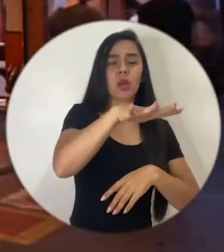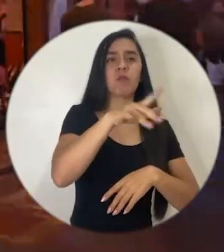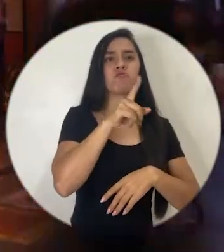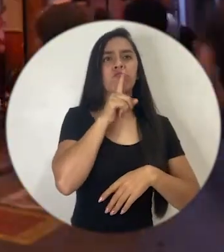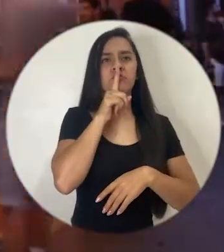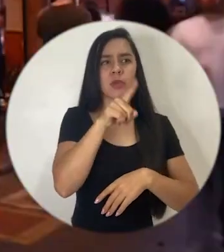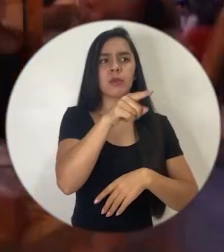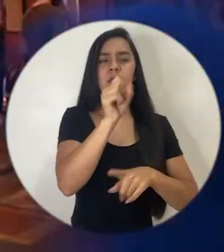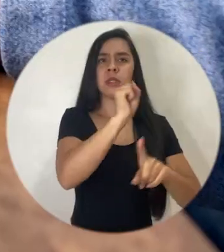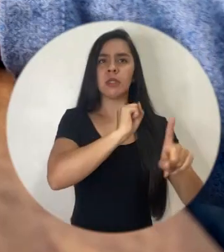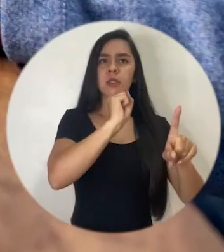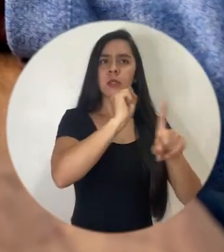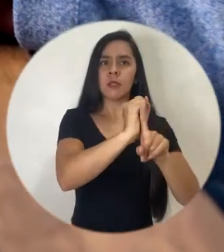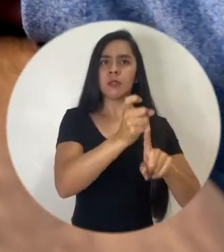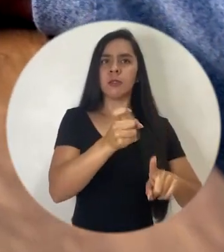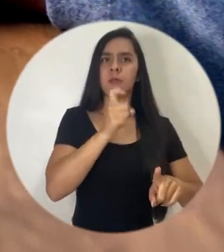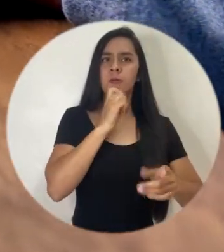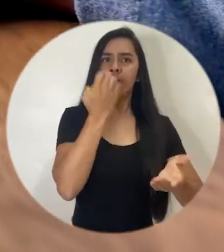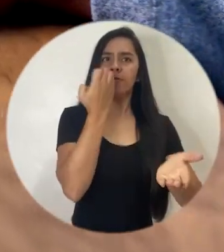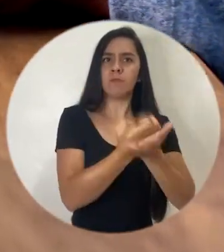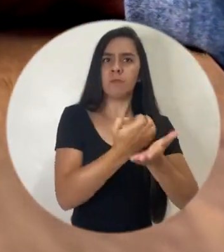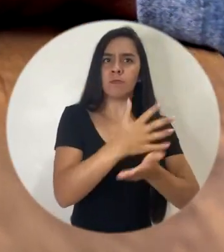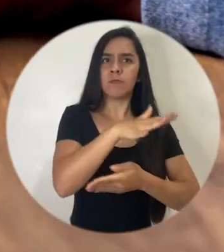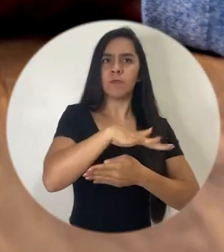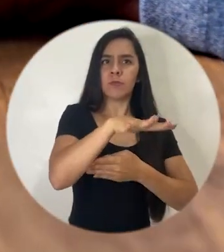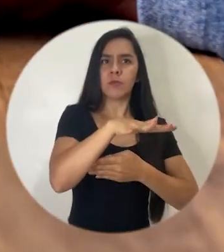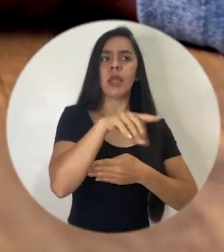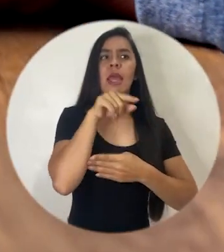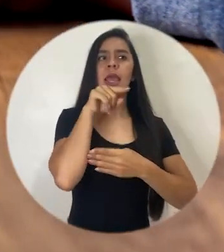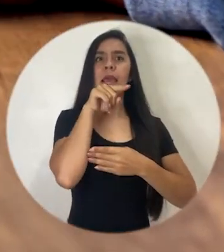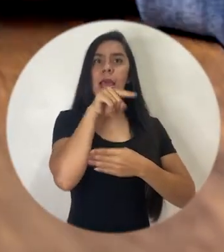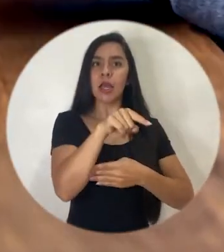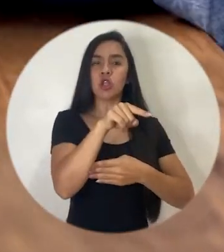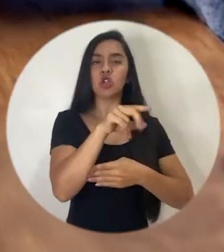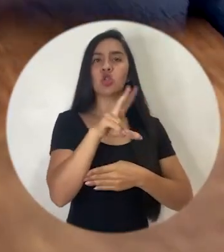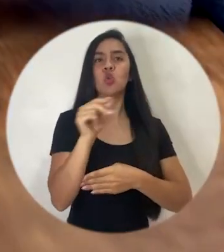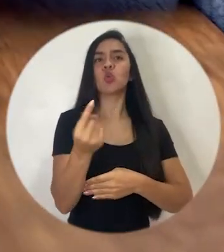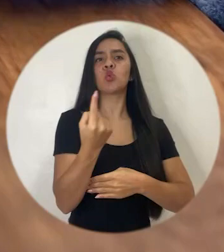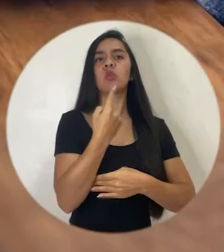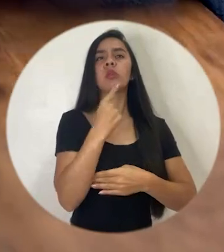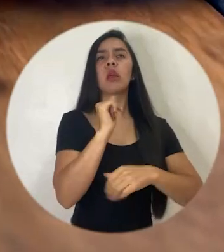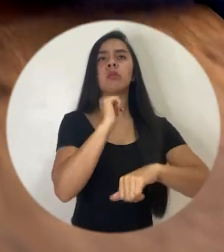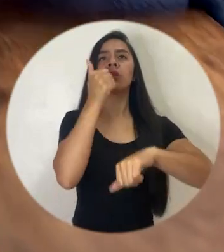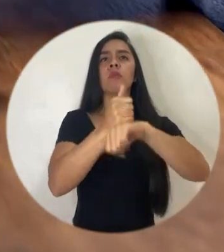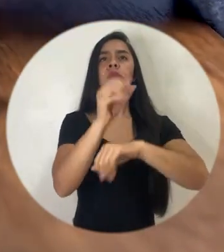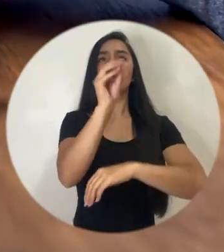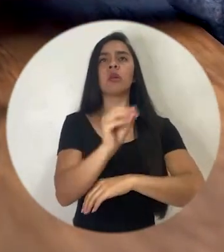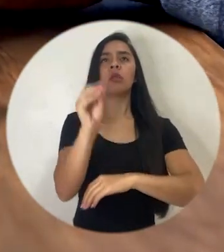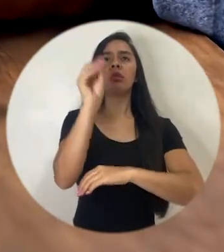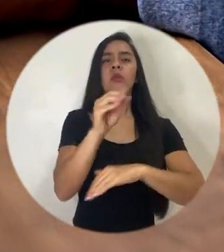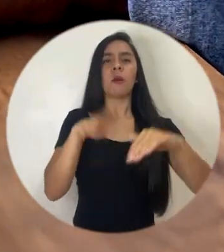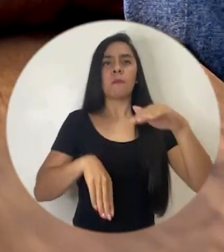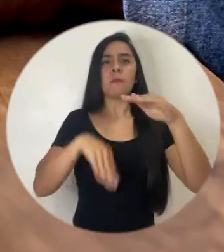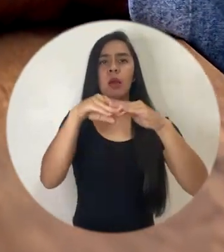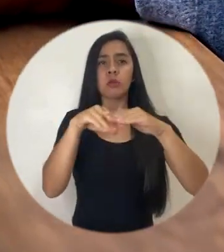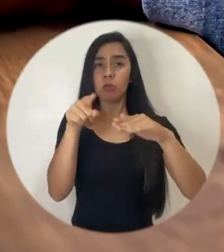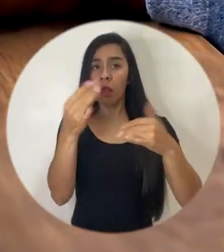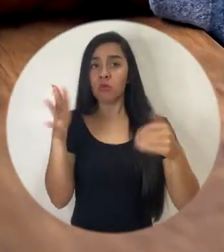están pasándola muy mal. Eso sí requiere mucho más que simplemente establecer una tasa máxima,